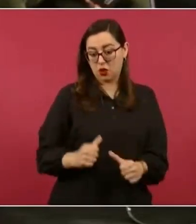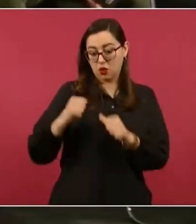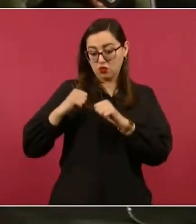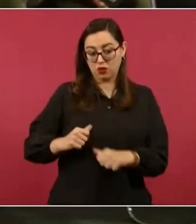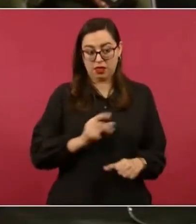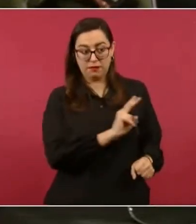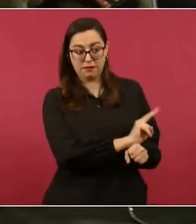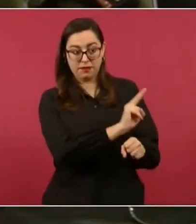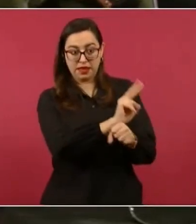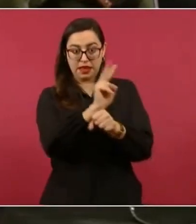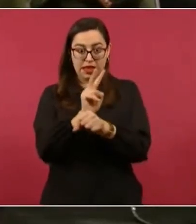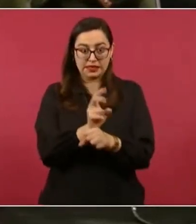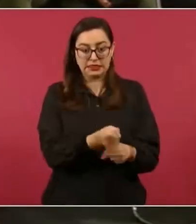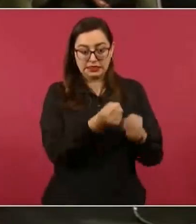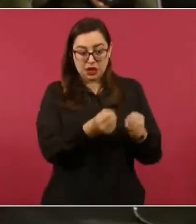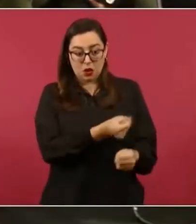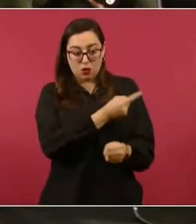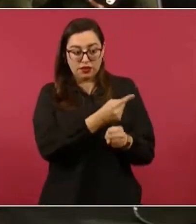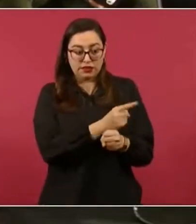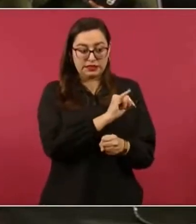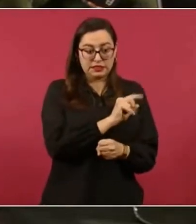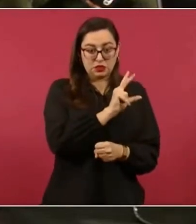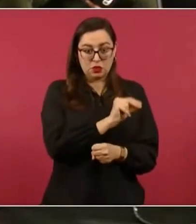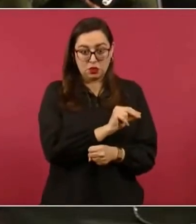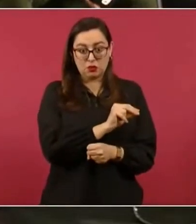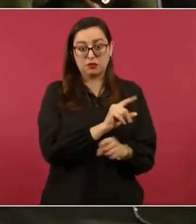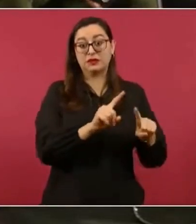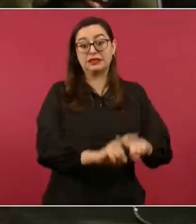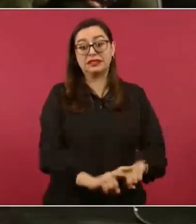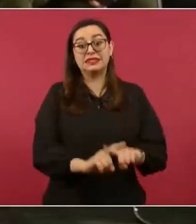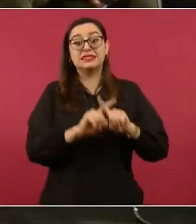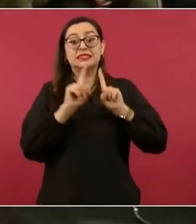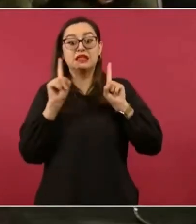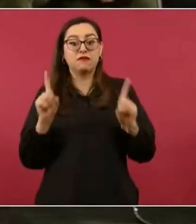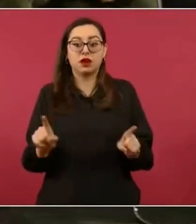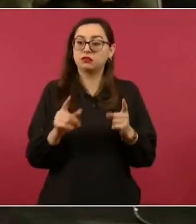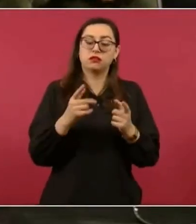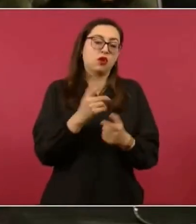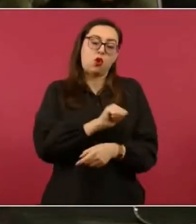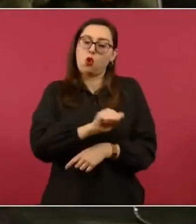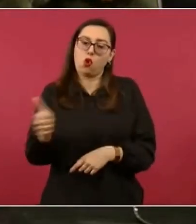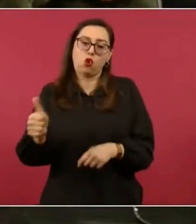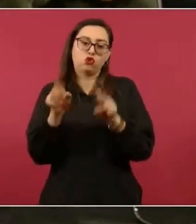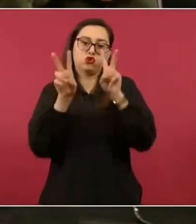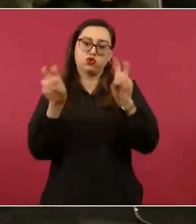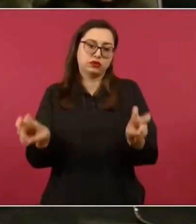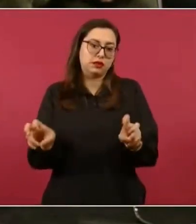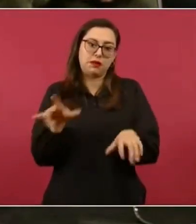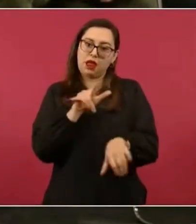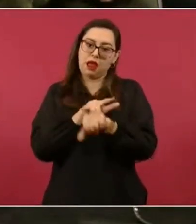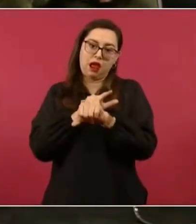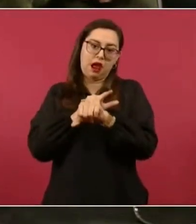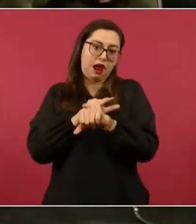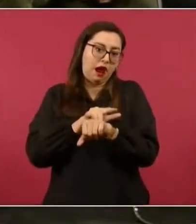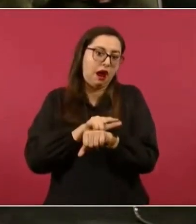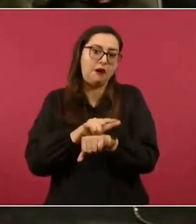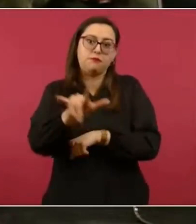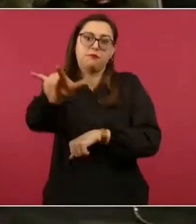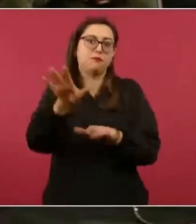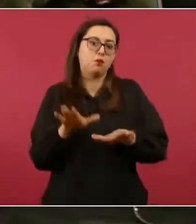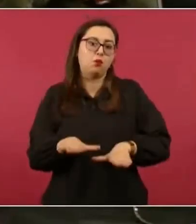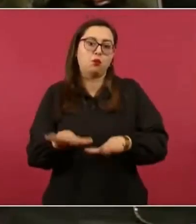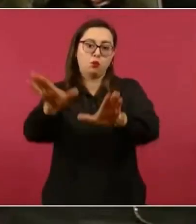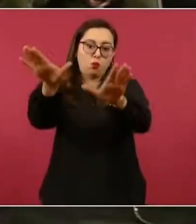capacidad de supervisión de las operaciones aéreas, a la Agencia Federal de Avisión Civil de México, lo que